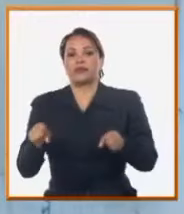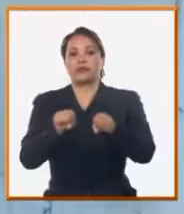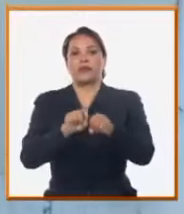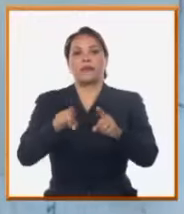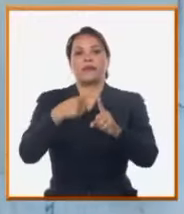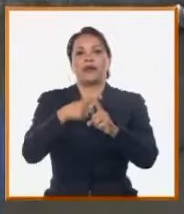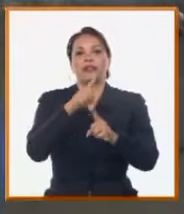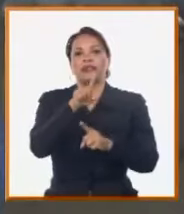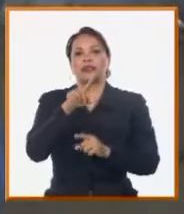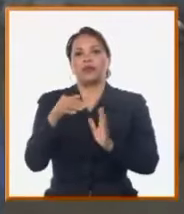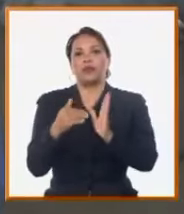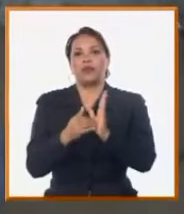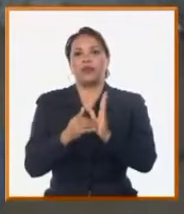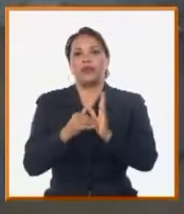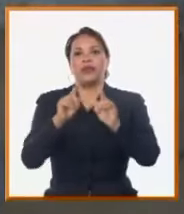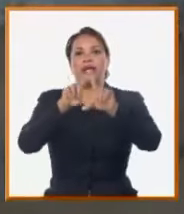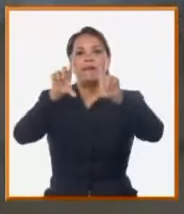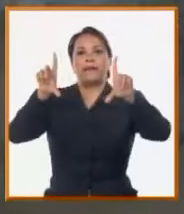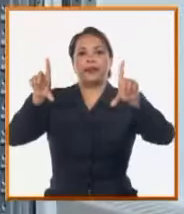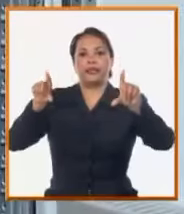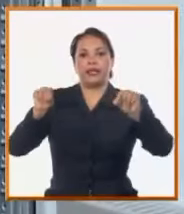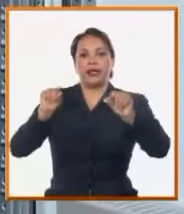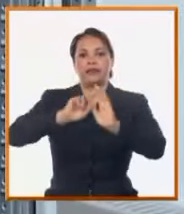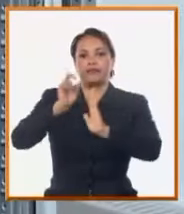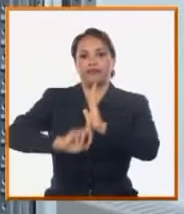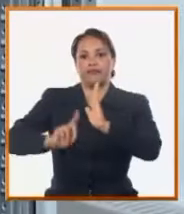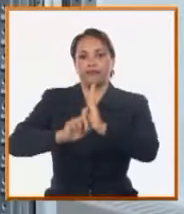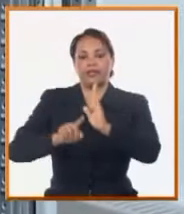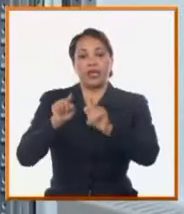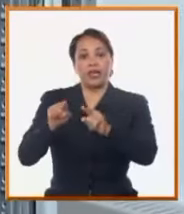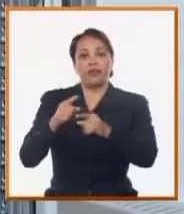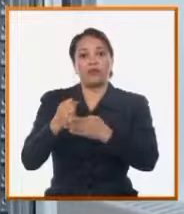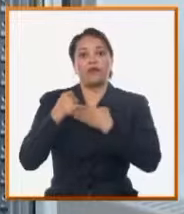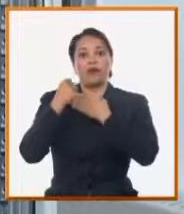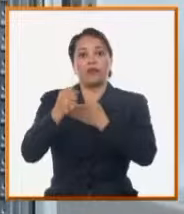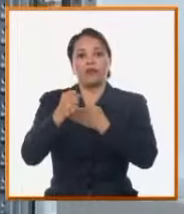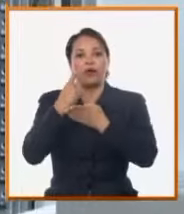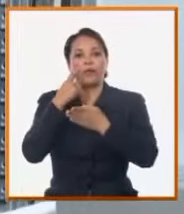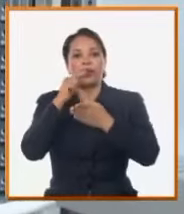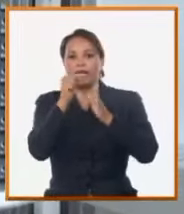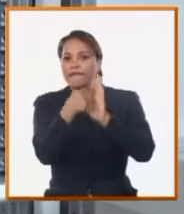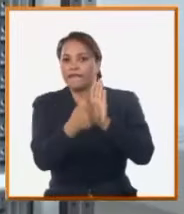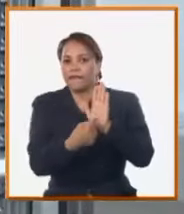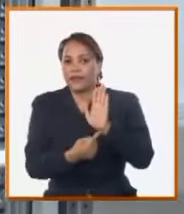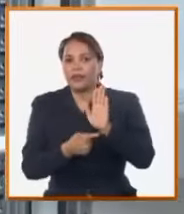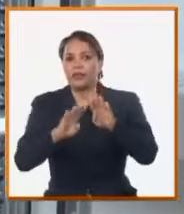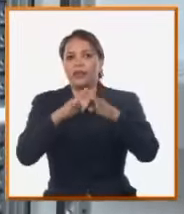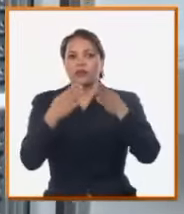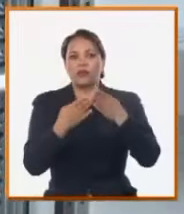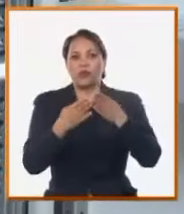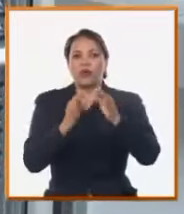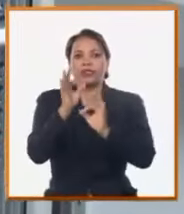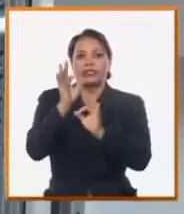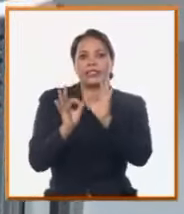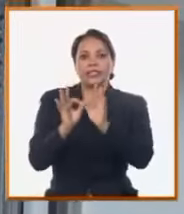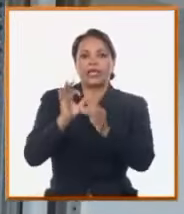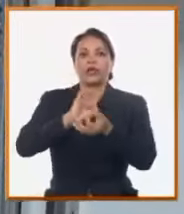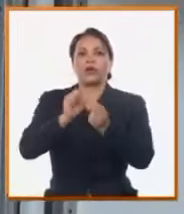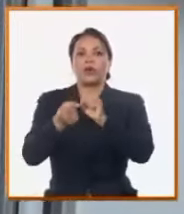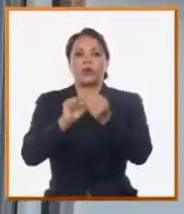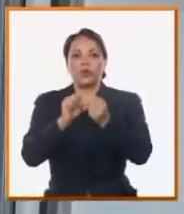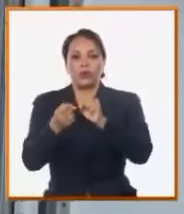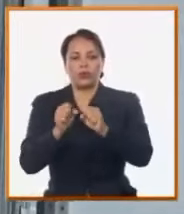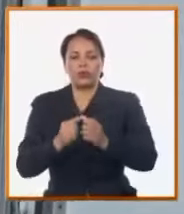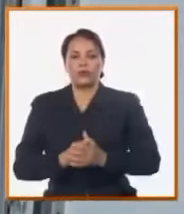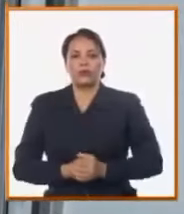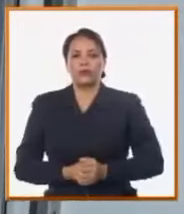pizarras eléctricas en toda Cuba, equipos que permiten medir parámetros para una mayor durabilidad y efectividad en el servicio.